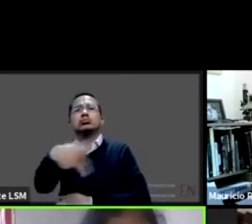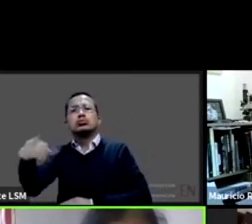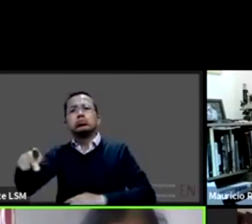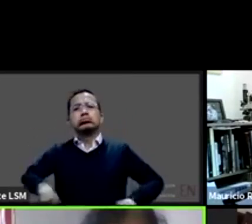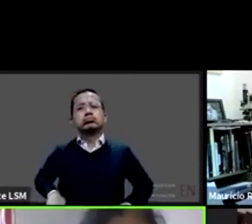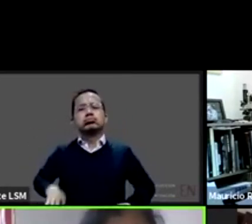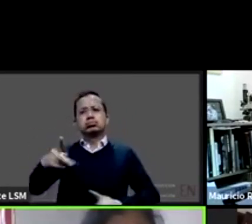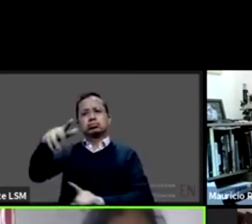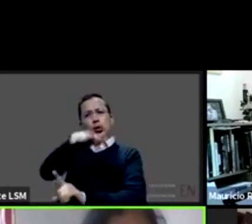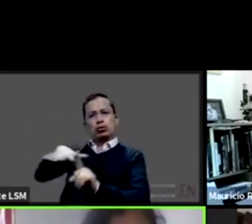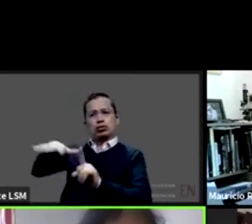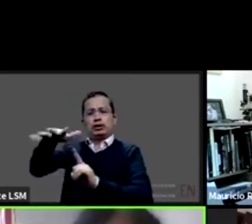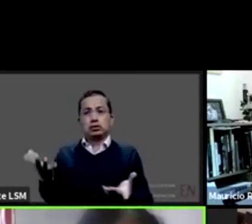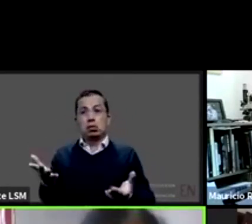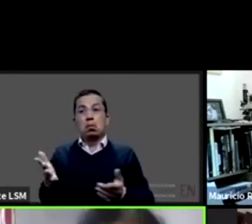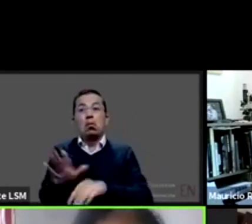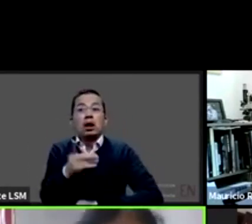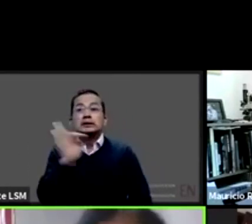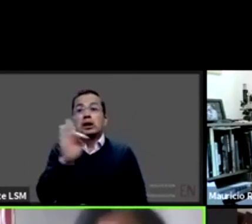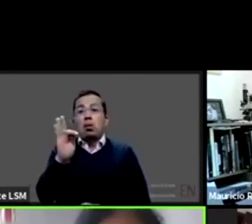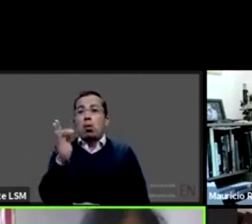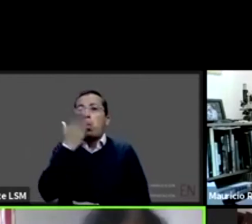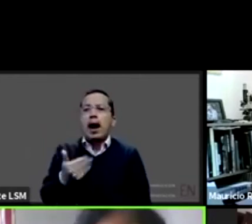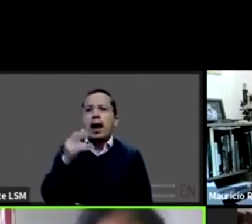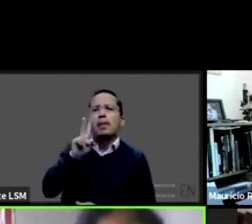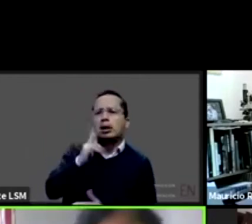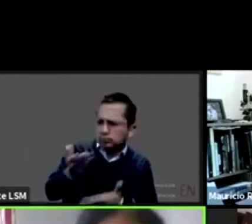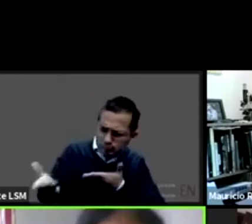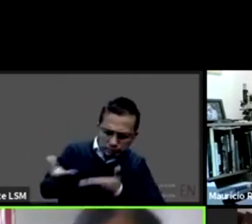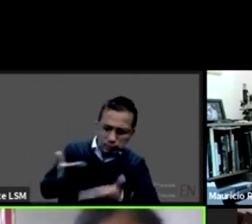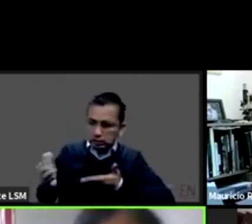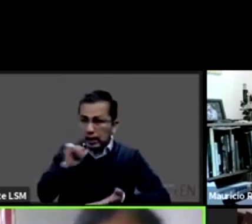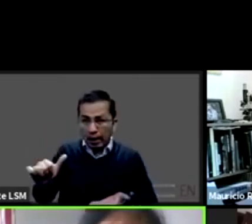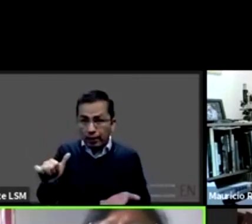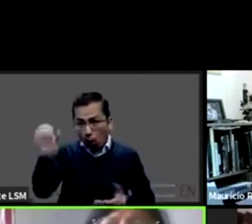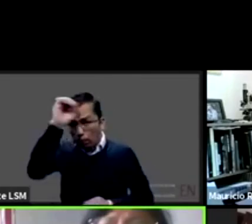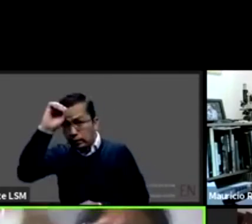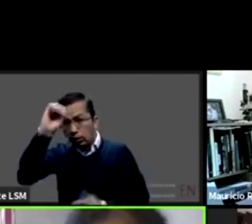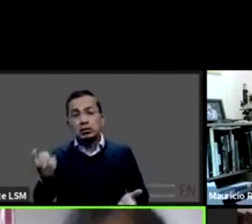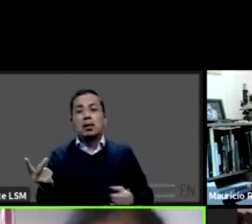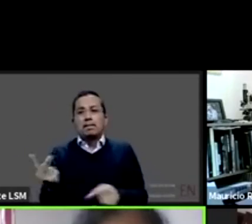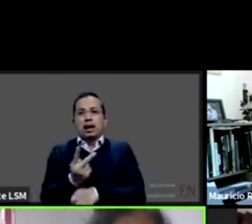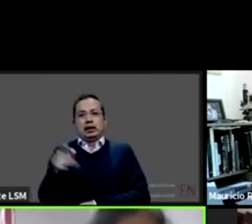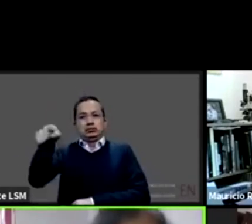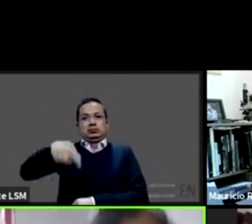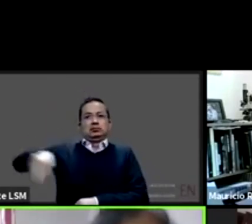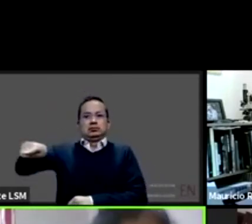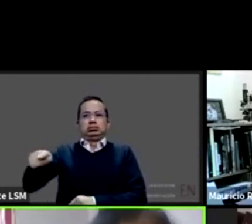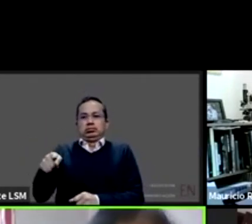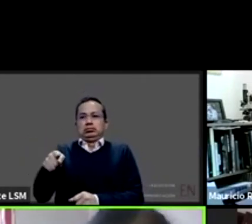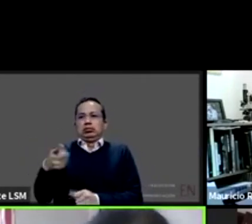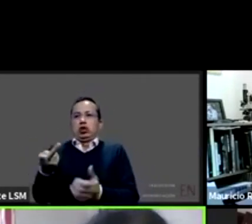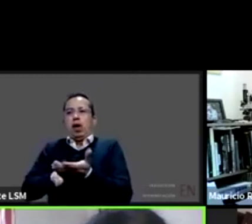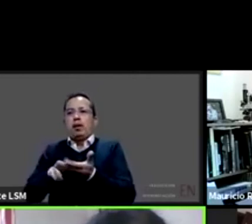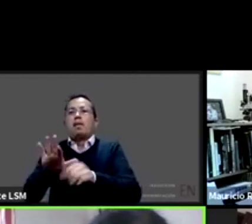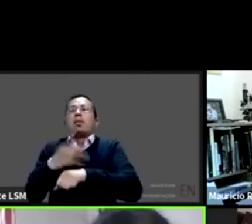no nada más el sufrimiento físico que hay y lo que se tiene que enfrentar sino incrementas cuestiones